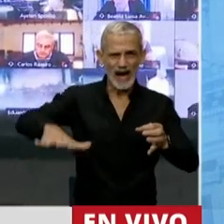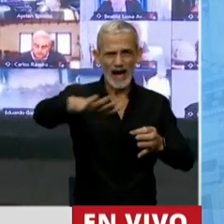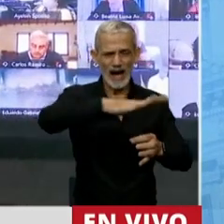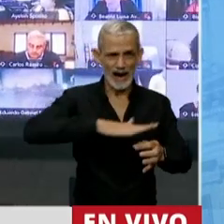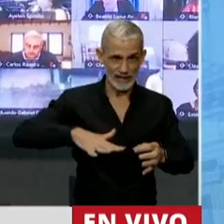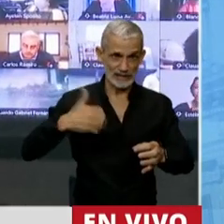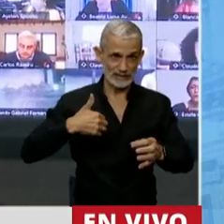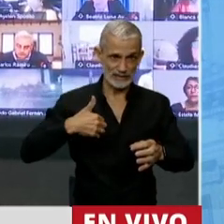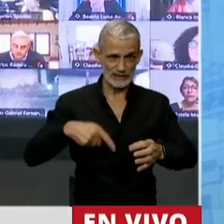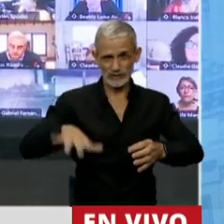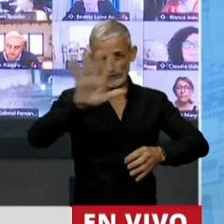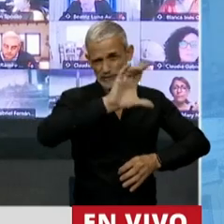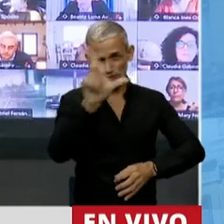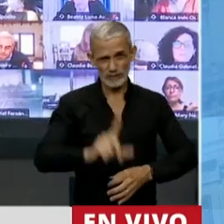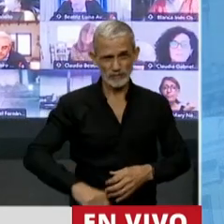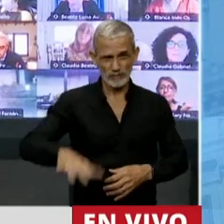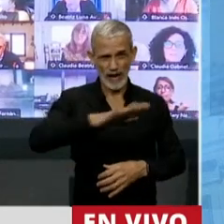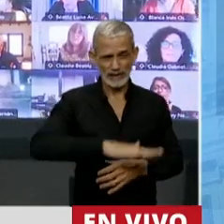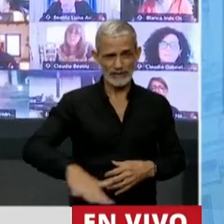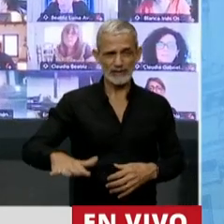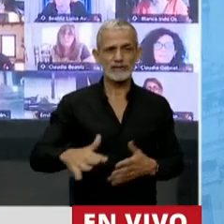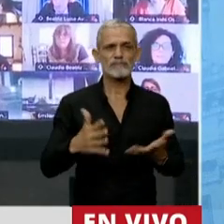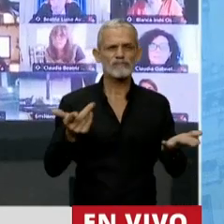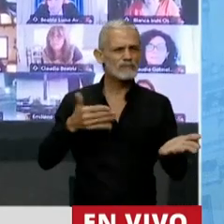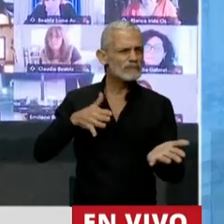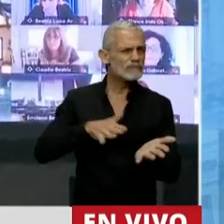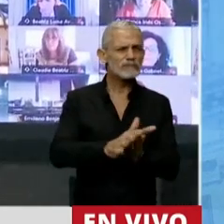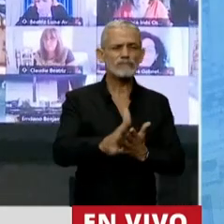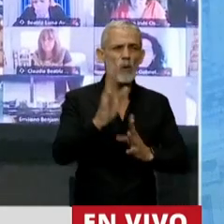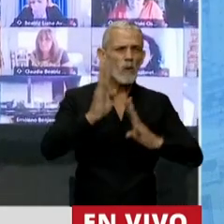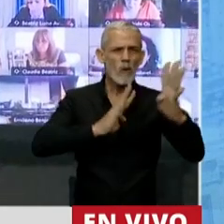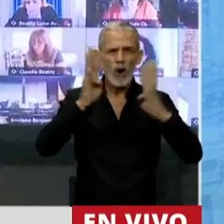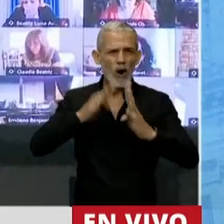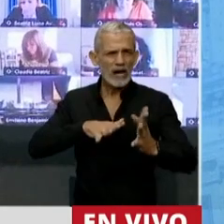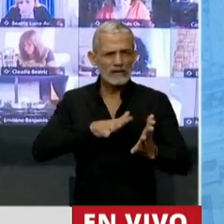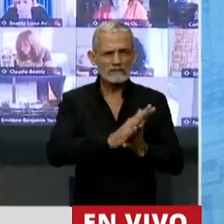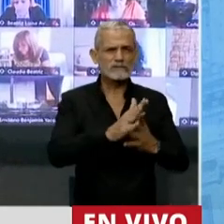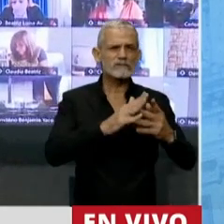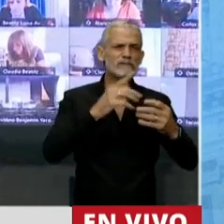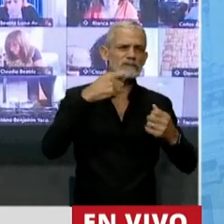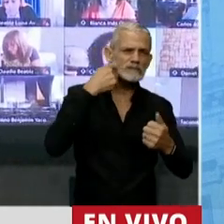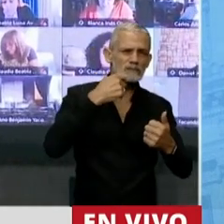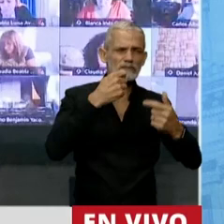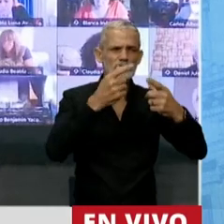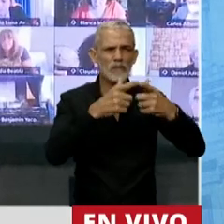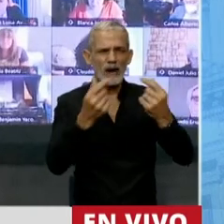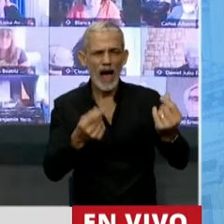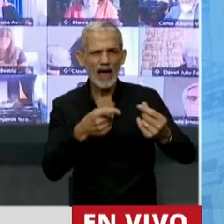en nuestro país, arrasaron con nuestros bosques, con la diversidad biológica,